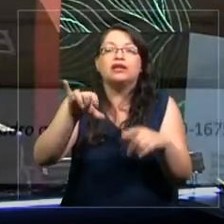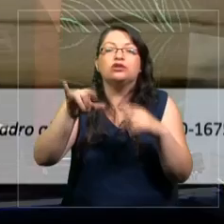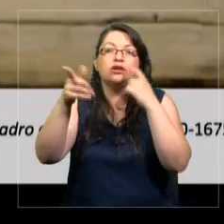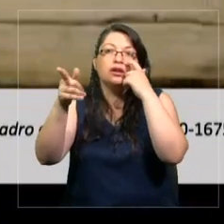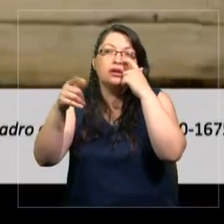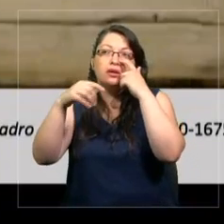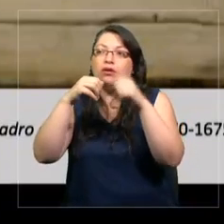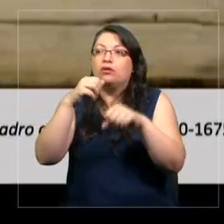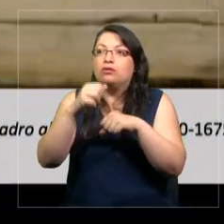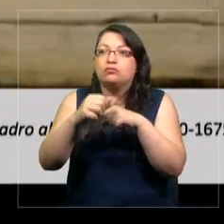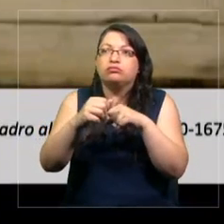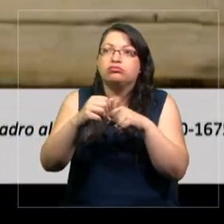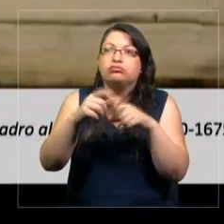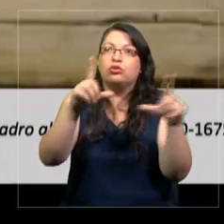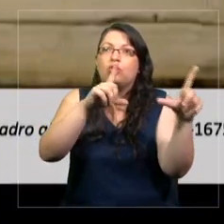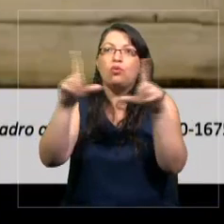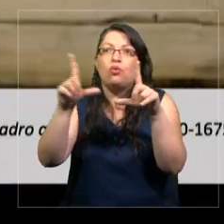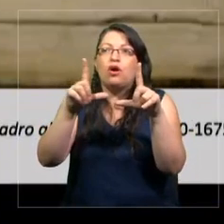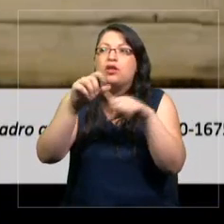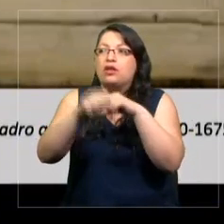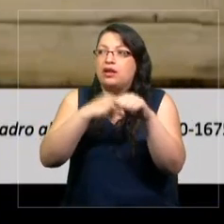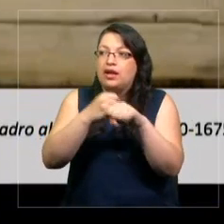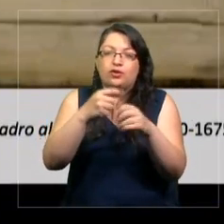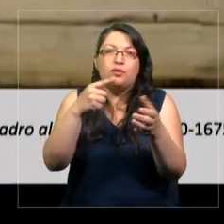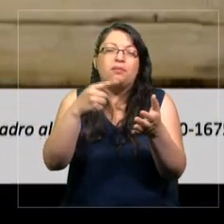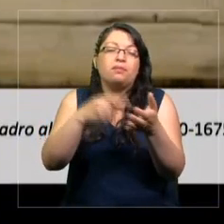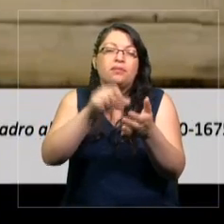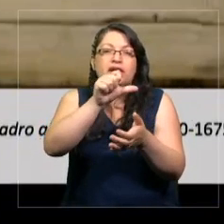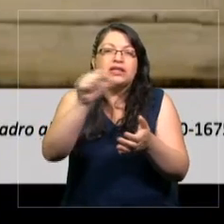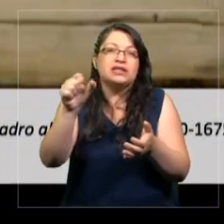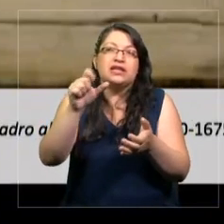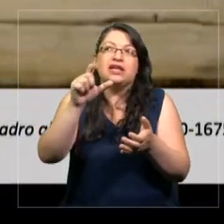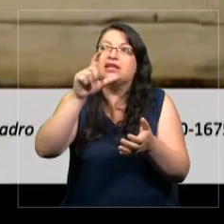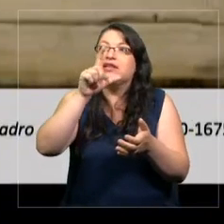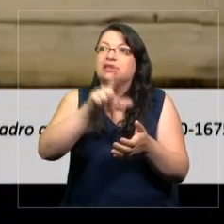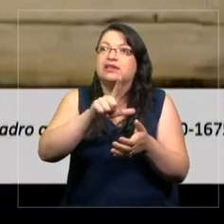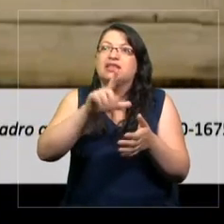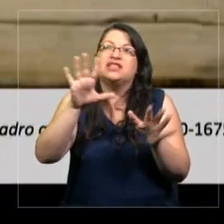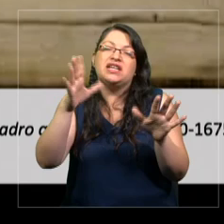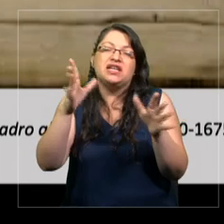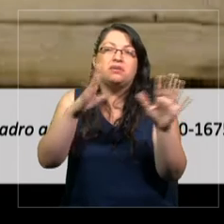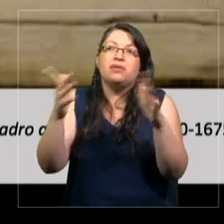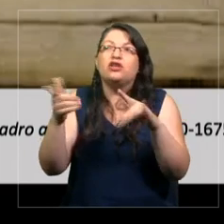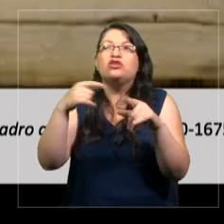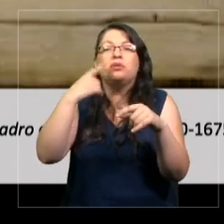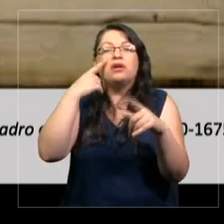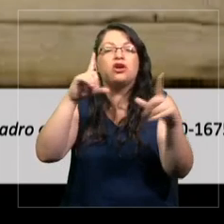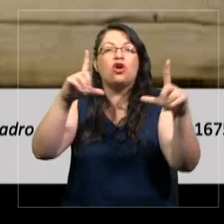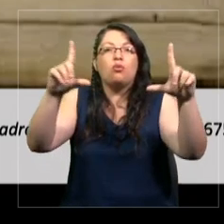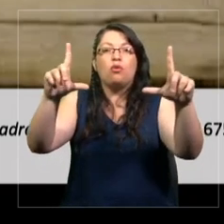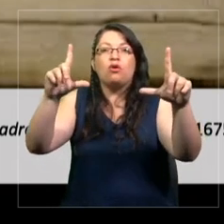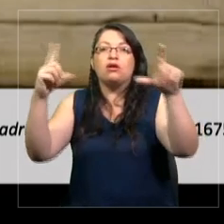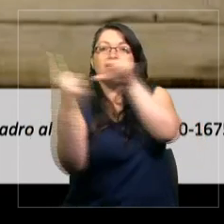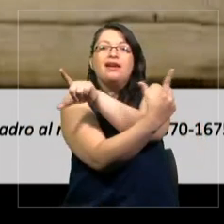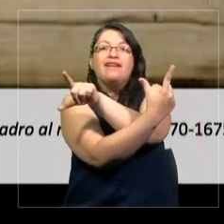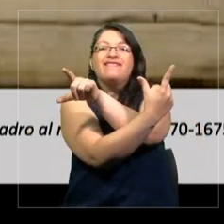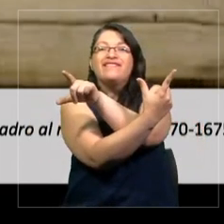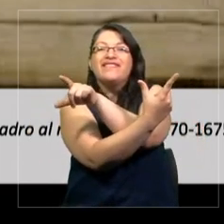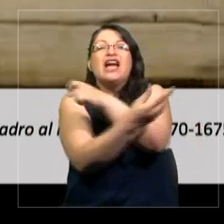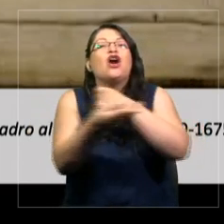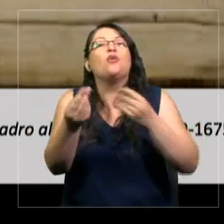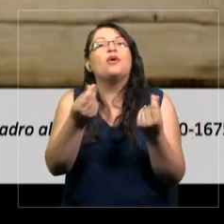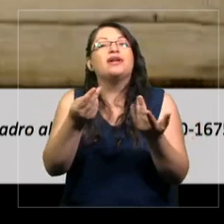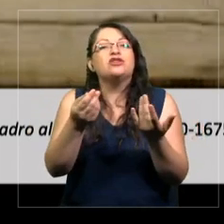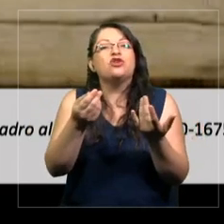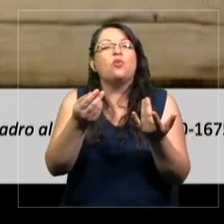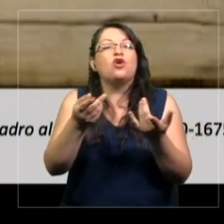1670, por ahí, y que se llama el cuadro al revés y que uno podría pensar que este cuadro es como una suerte de negación a la pintura y